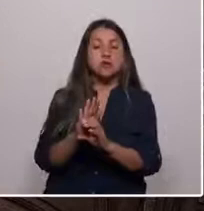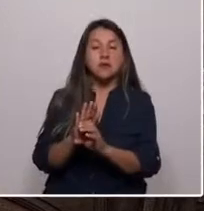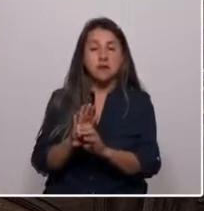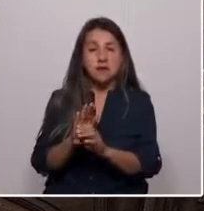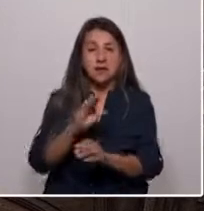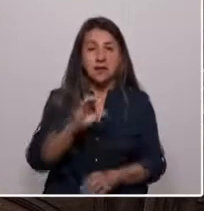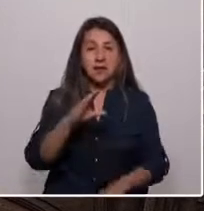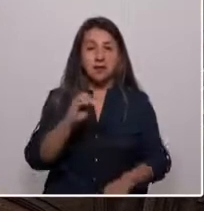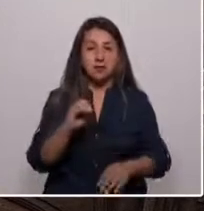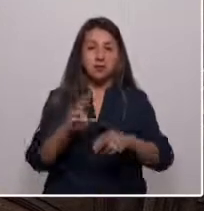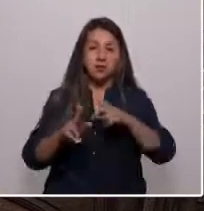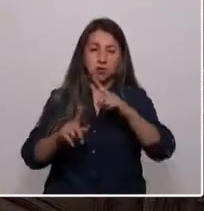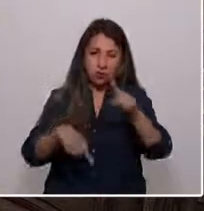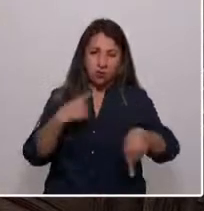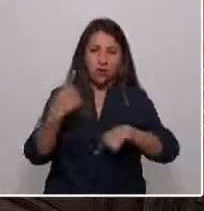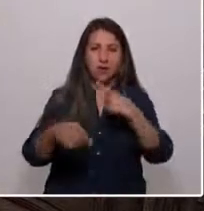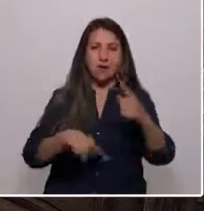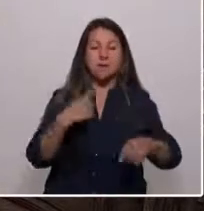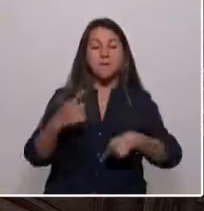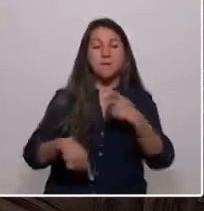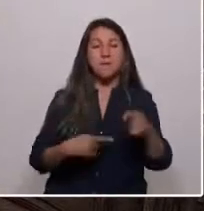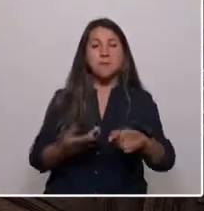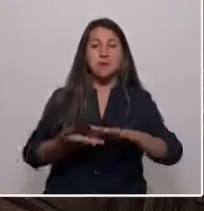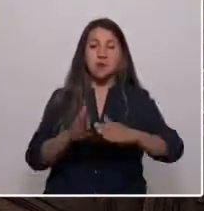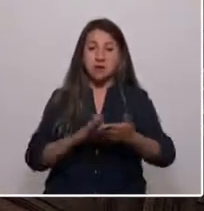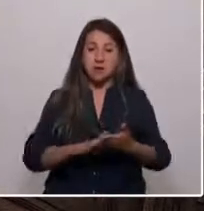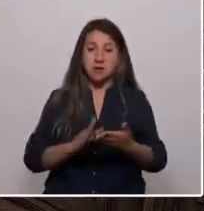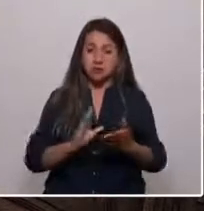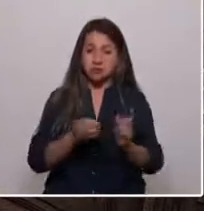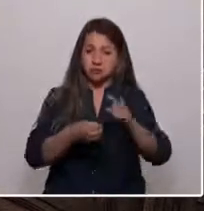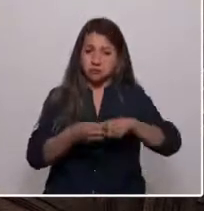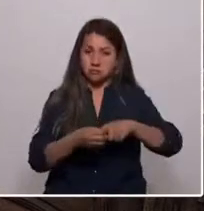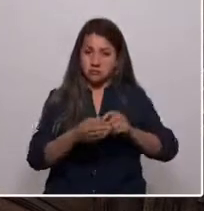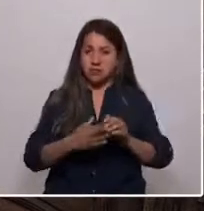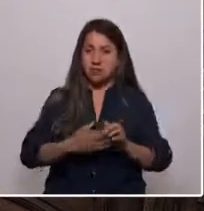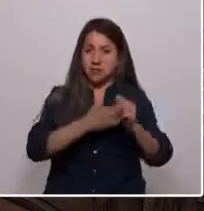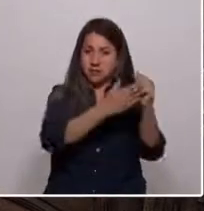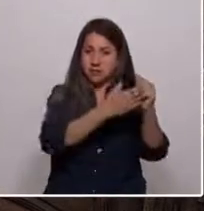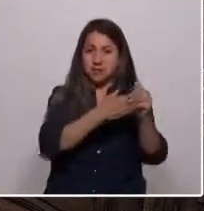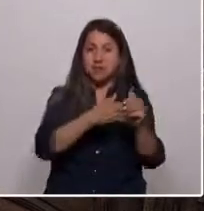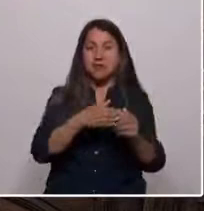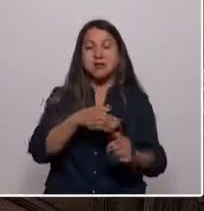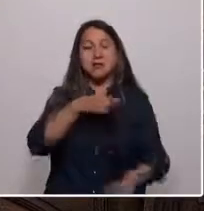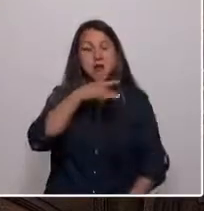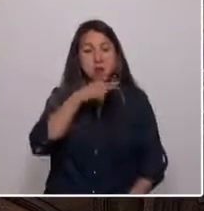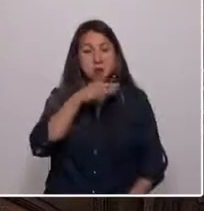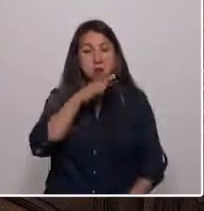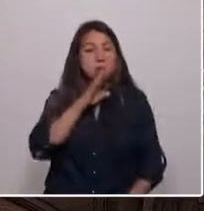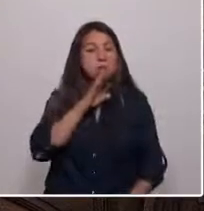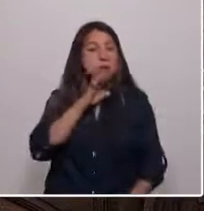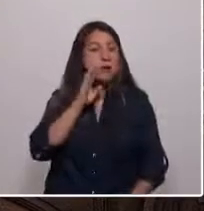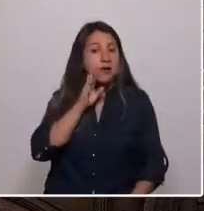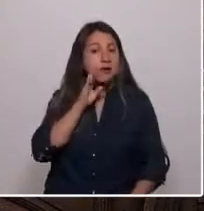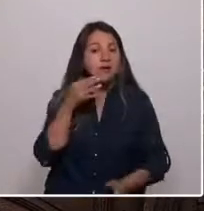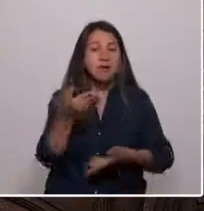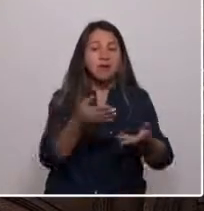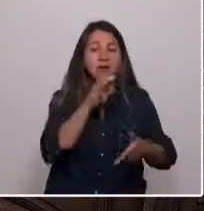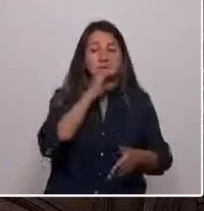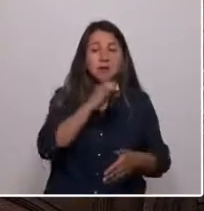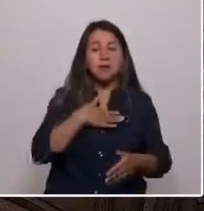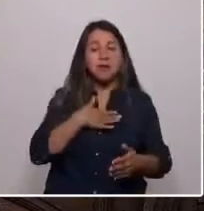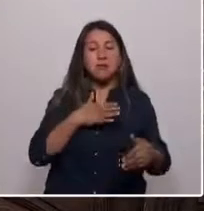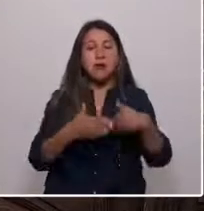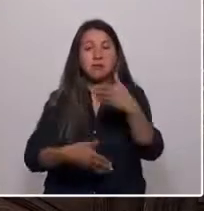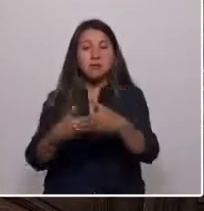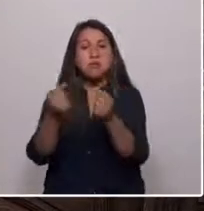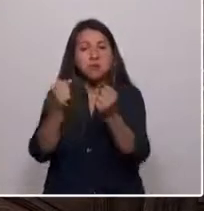Como trabajadora y dirigente de la gestión comunitaria de agua potable rural, sé que otras formas de administración y gestión son posibles para avanzar hacia el